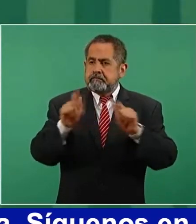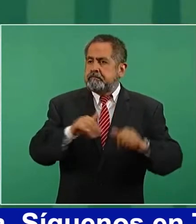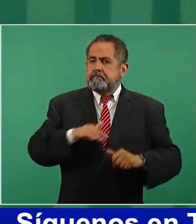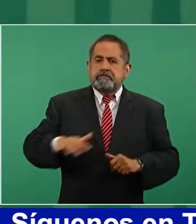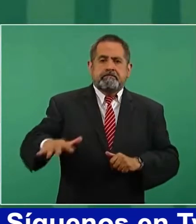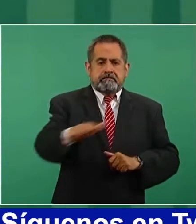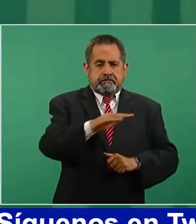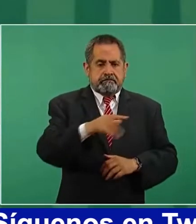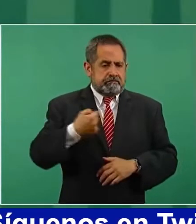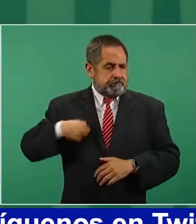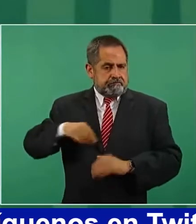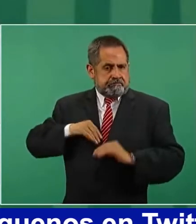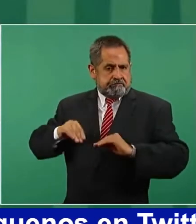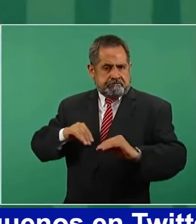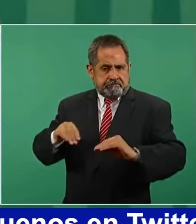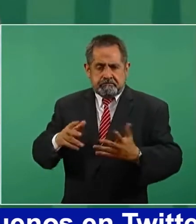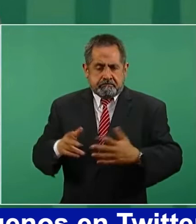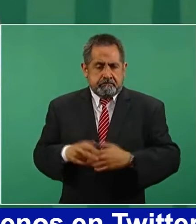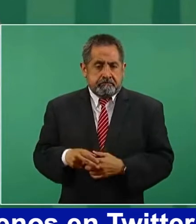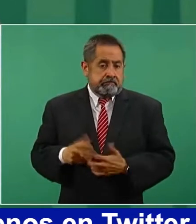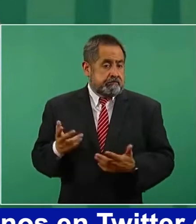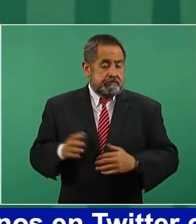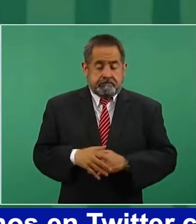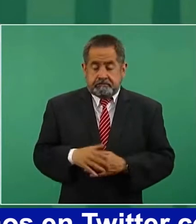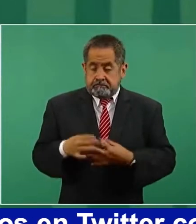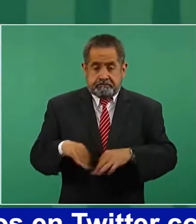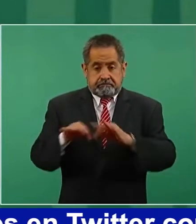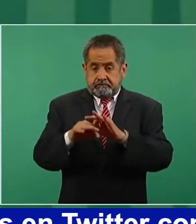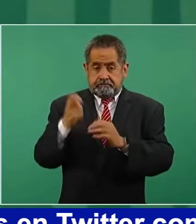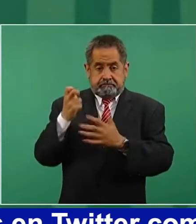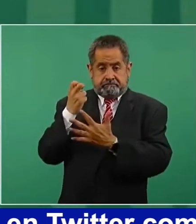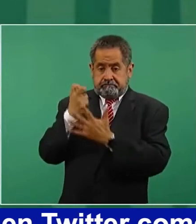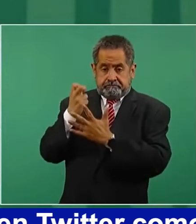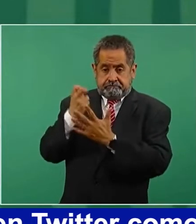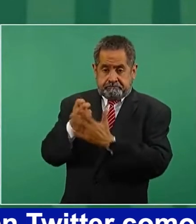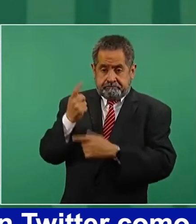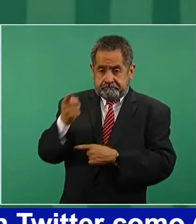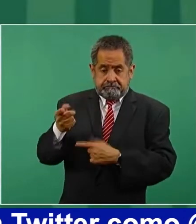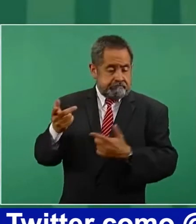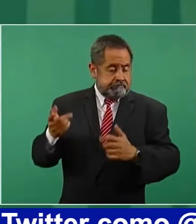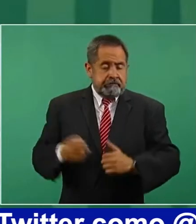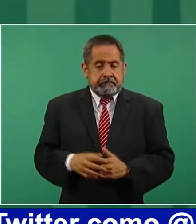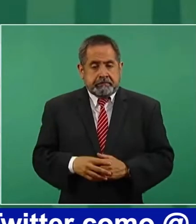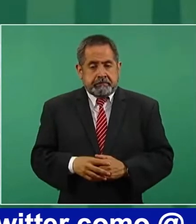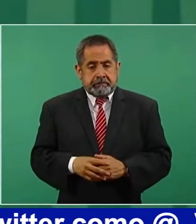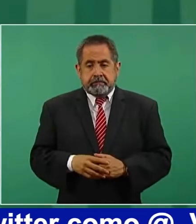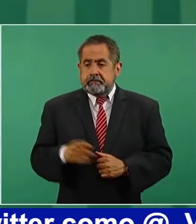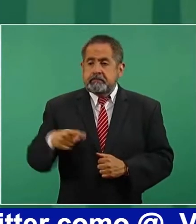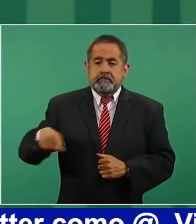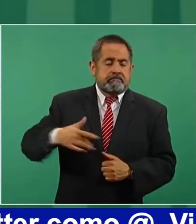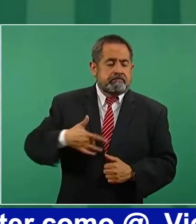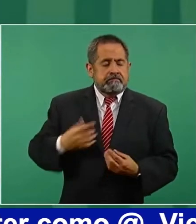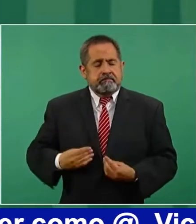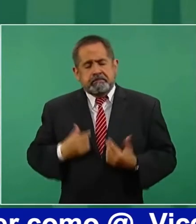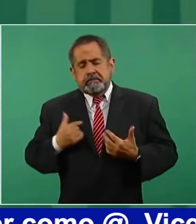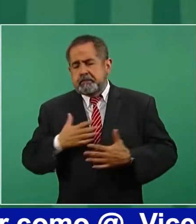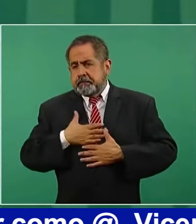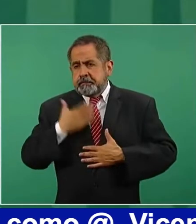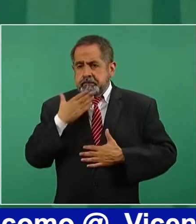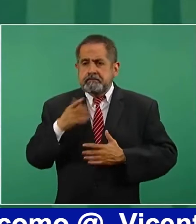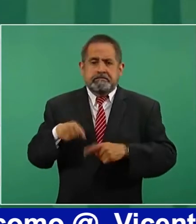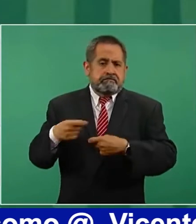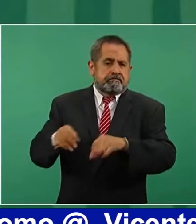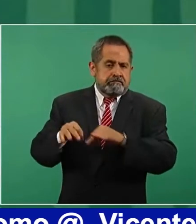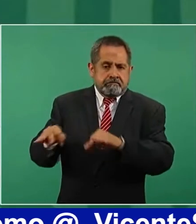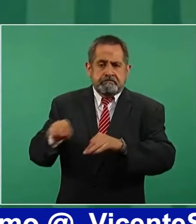se está llevando a cabo, pues lo fundamental es eso, el bienestar, el que haya empleo, el que se